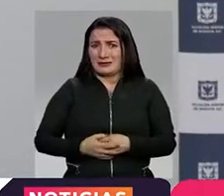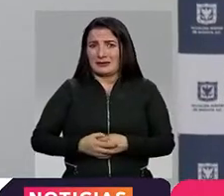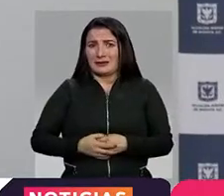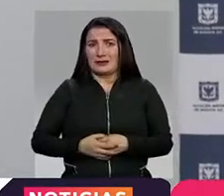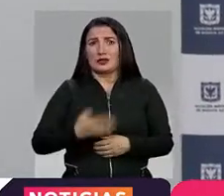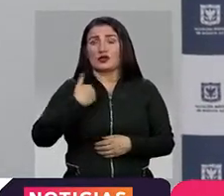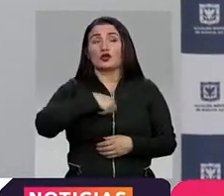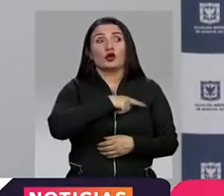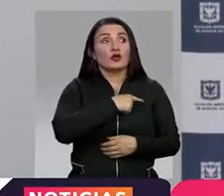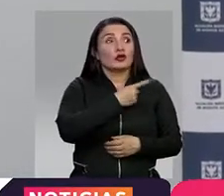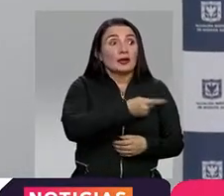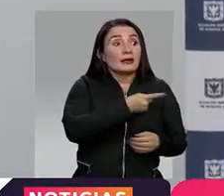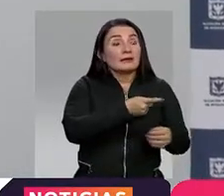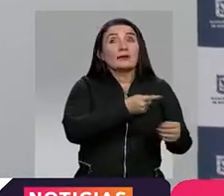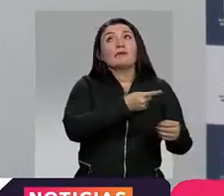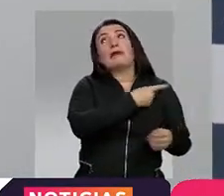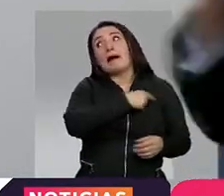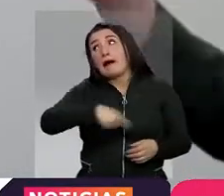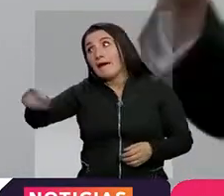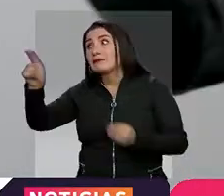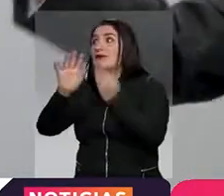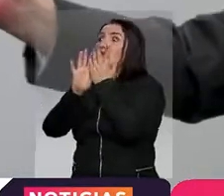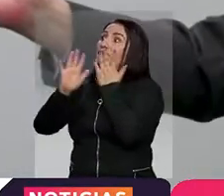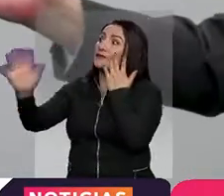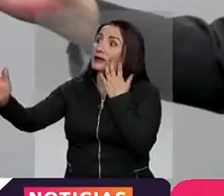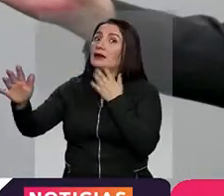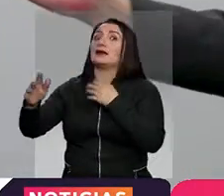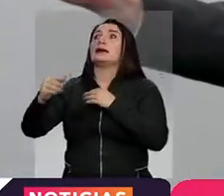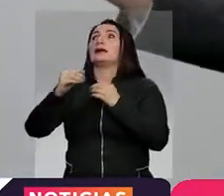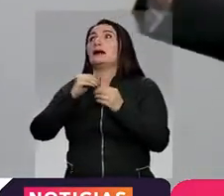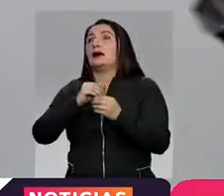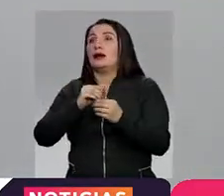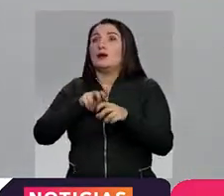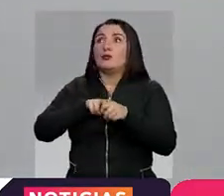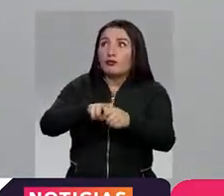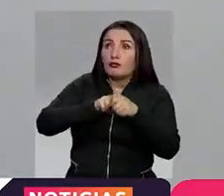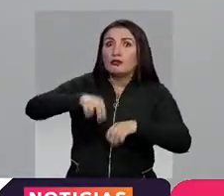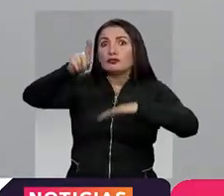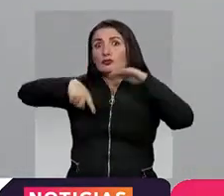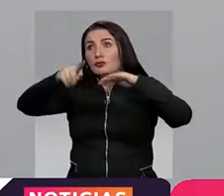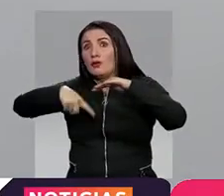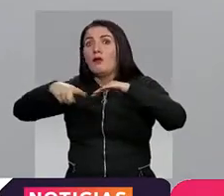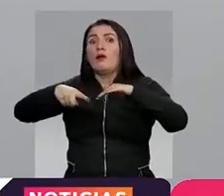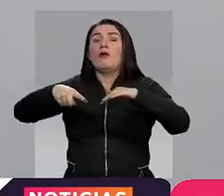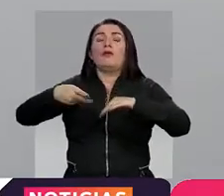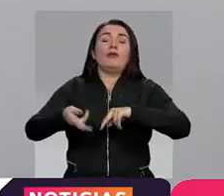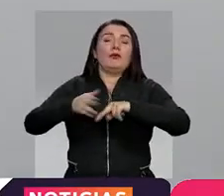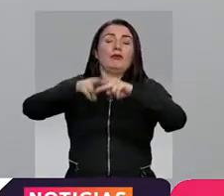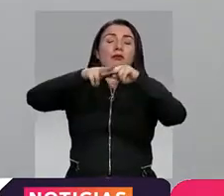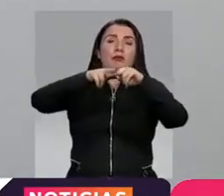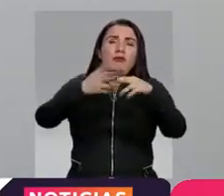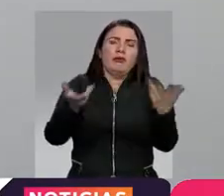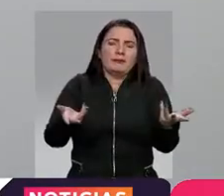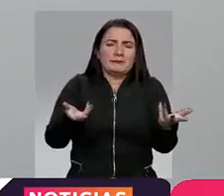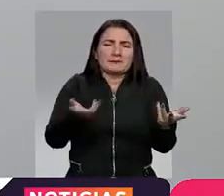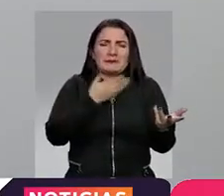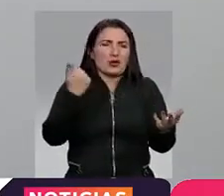le estamos evitando a ella, a él, dos, tres desplazamientos y al sistema unos costos muy importantes. Ese es el modelo.